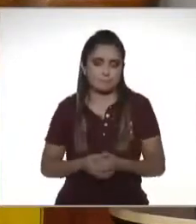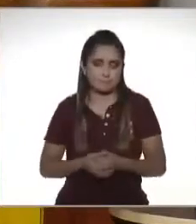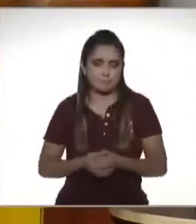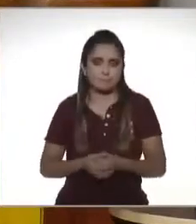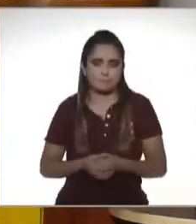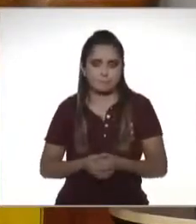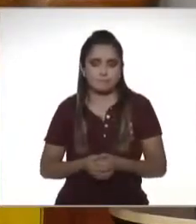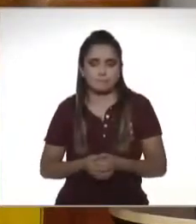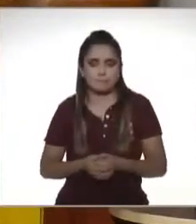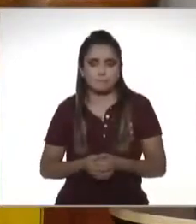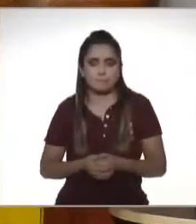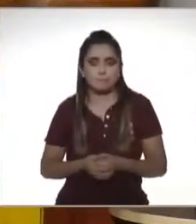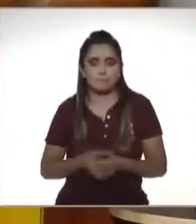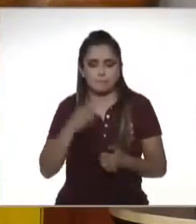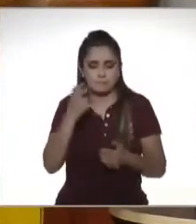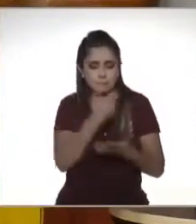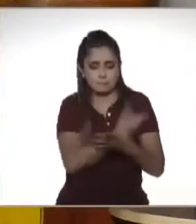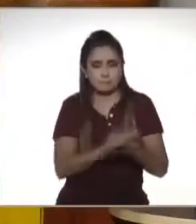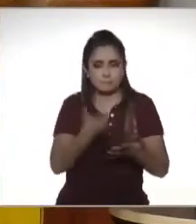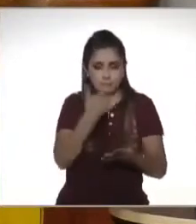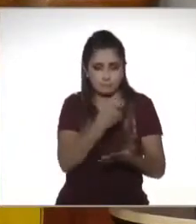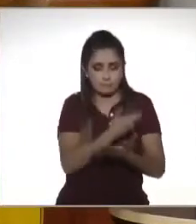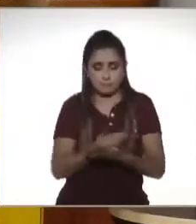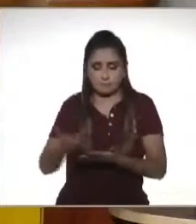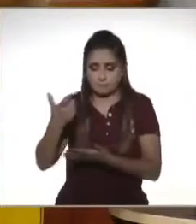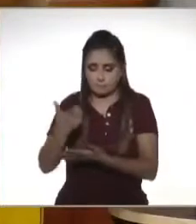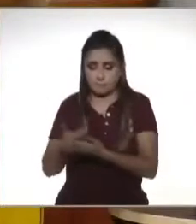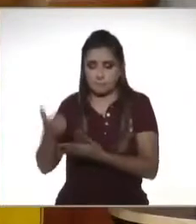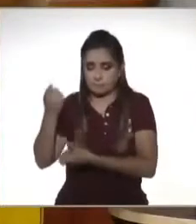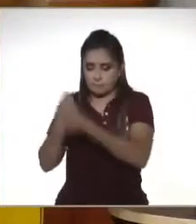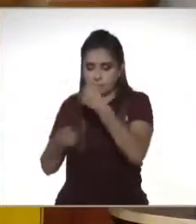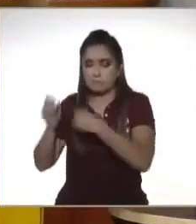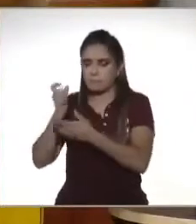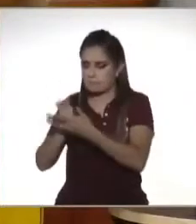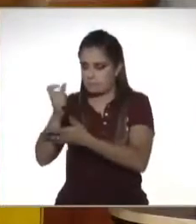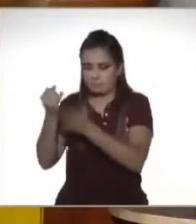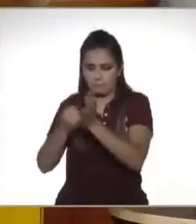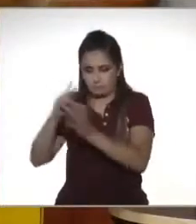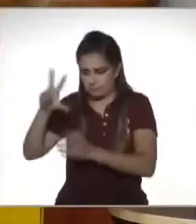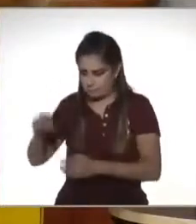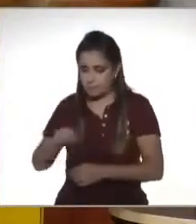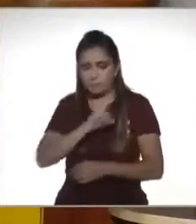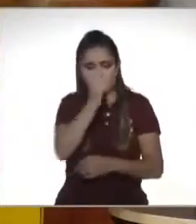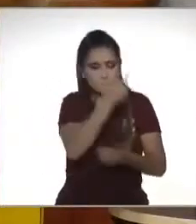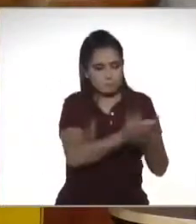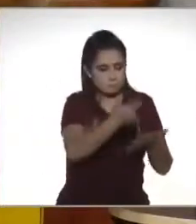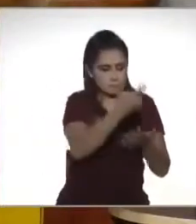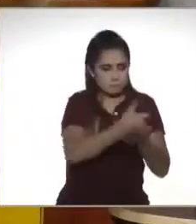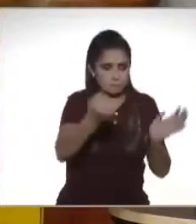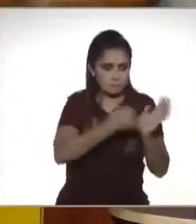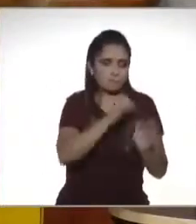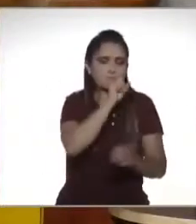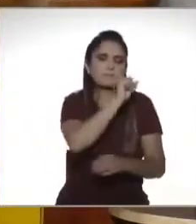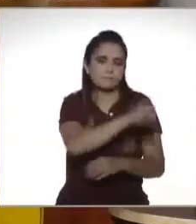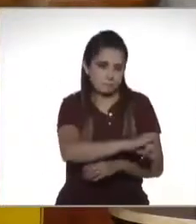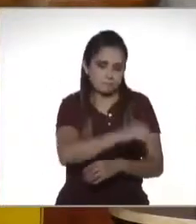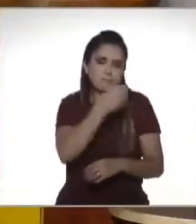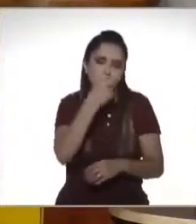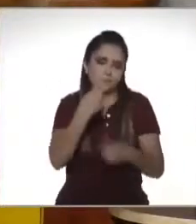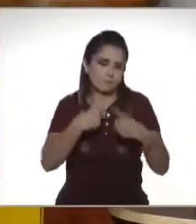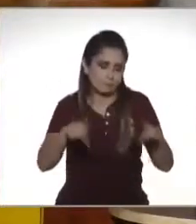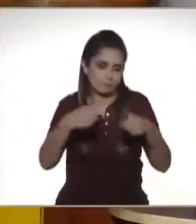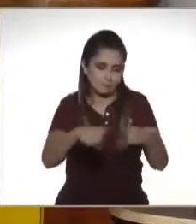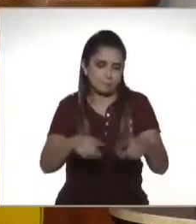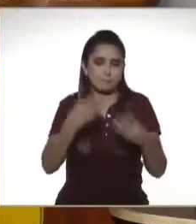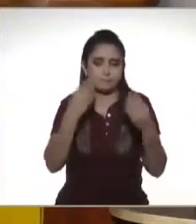no todos los ingresos son exentos aun cuando sean derivados de una terminación de la relación laboral y también muchos pensionados